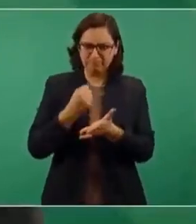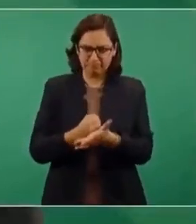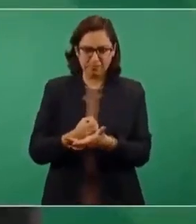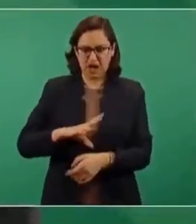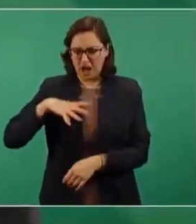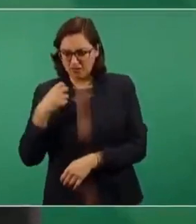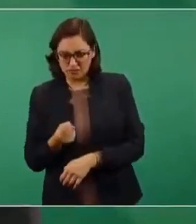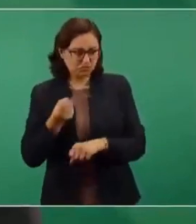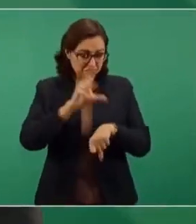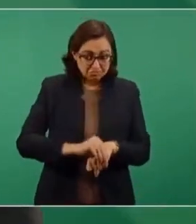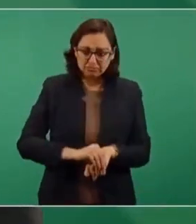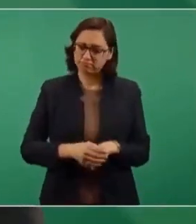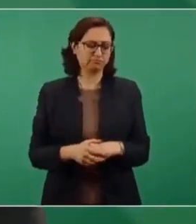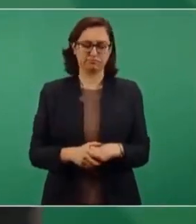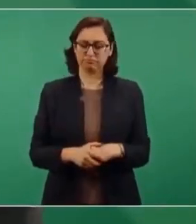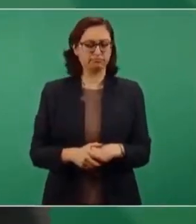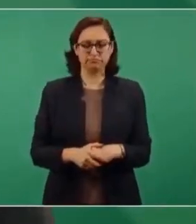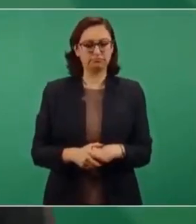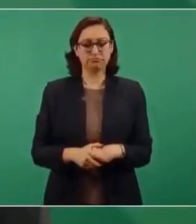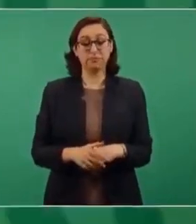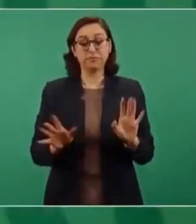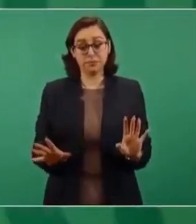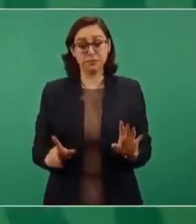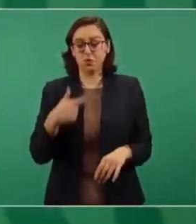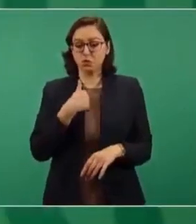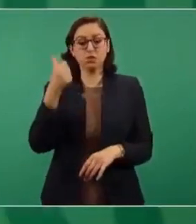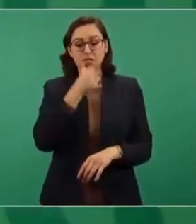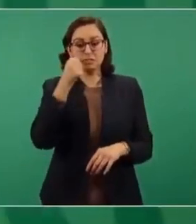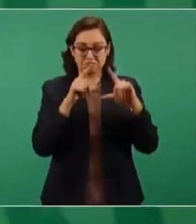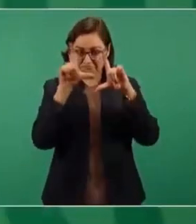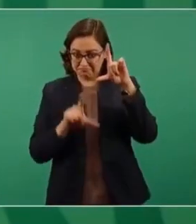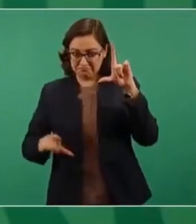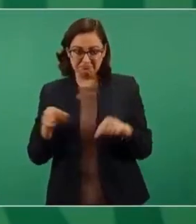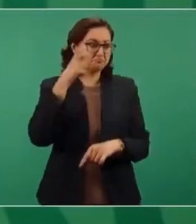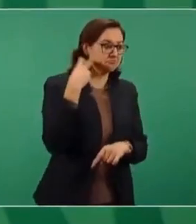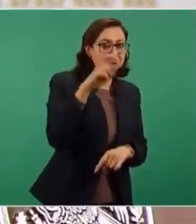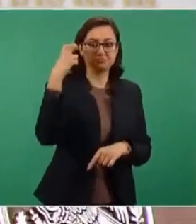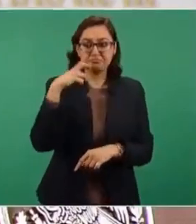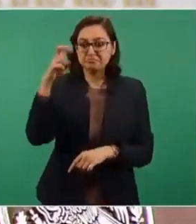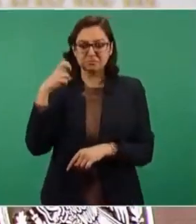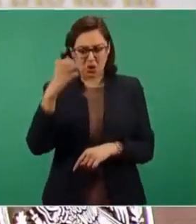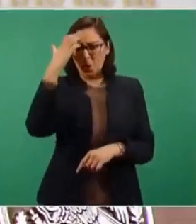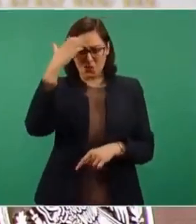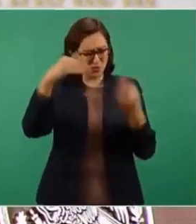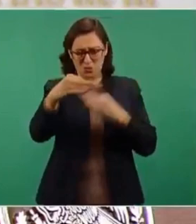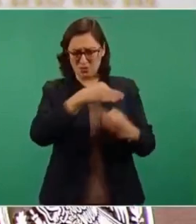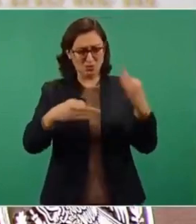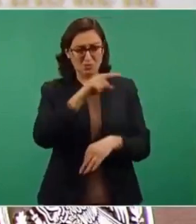toleran abusos. Entonces, yo estoy constantemente recorriendo el país, me tienen confianza.